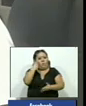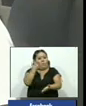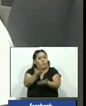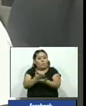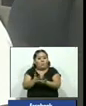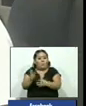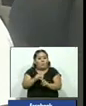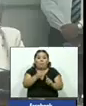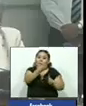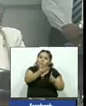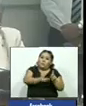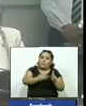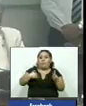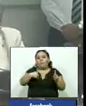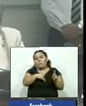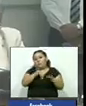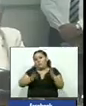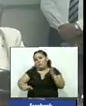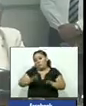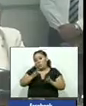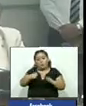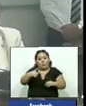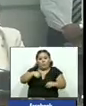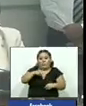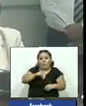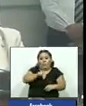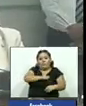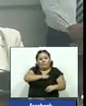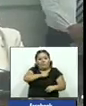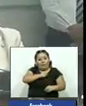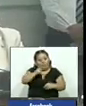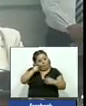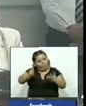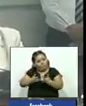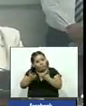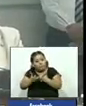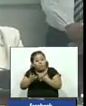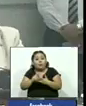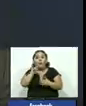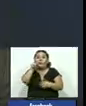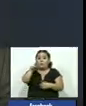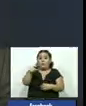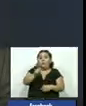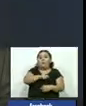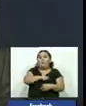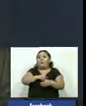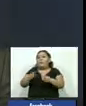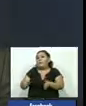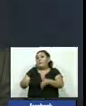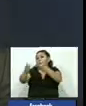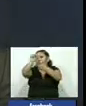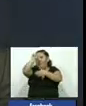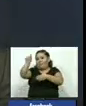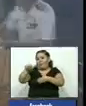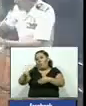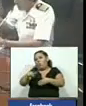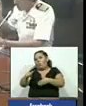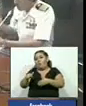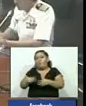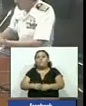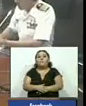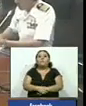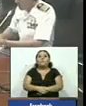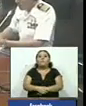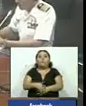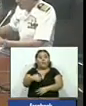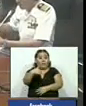declaraciones del ministro de justicia y que no le compete realizar este tipo de investigaciones es tarea de las instituciones designadas para tal fin En